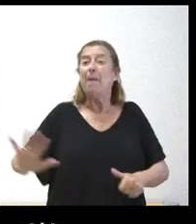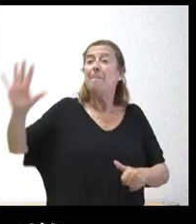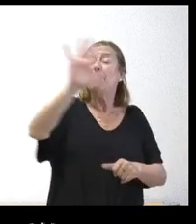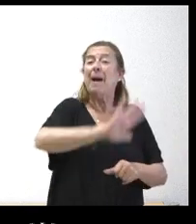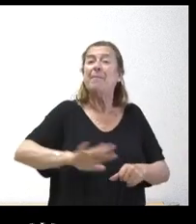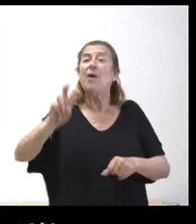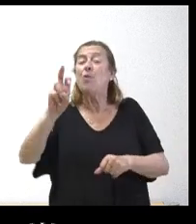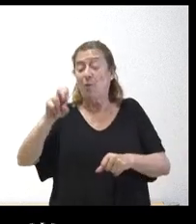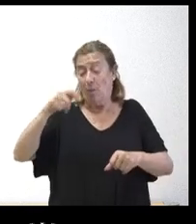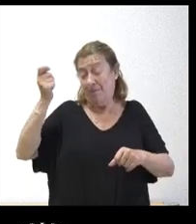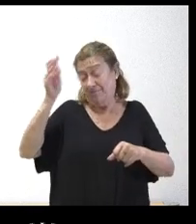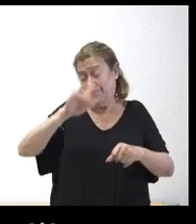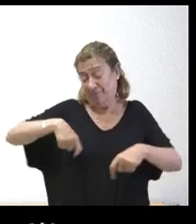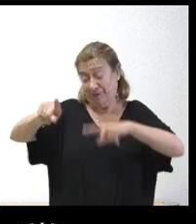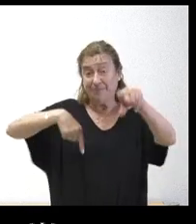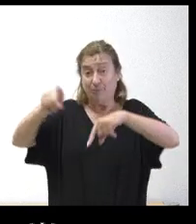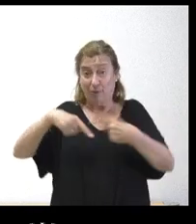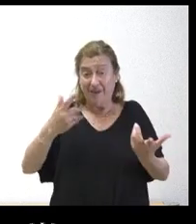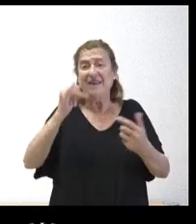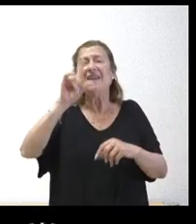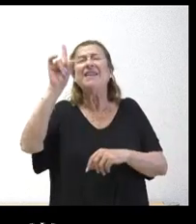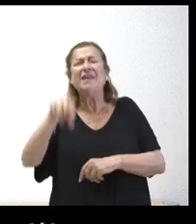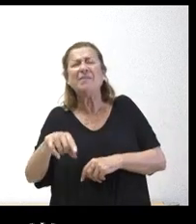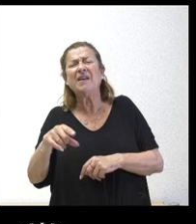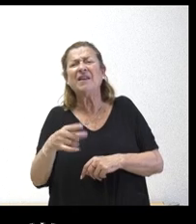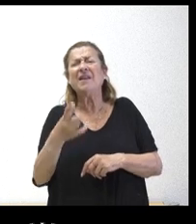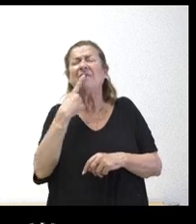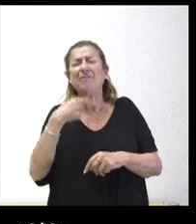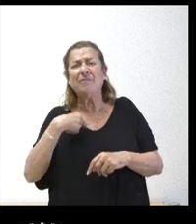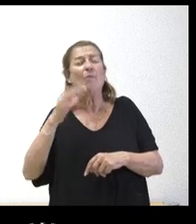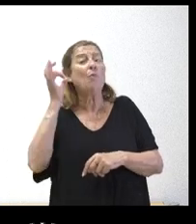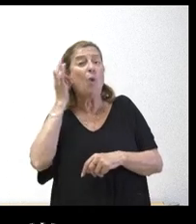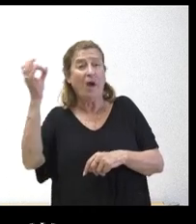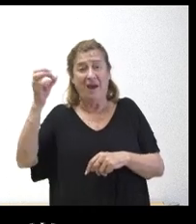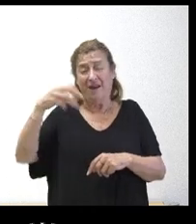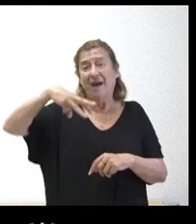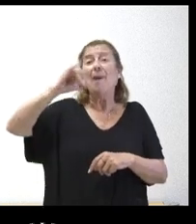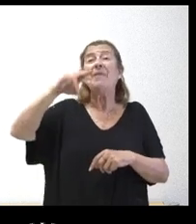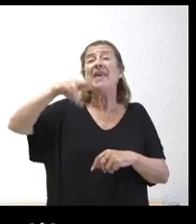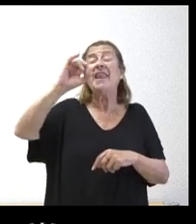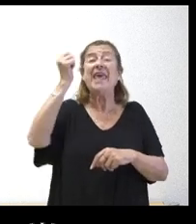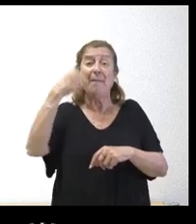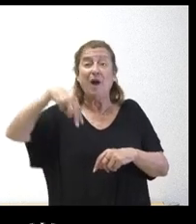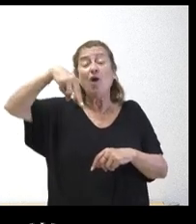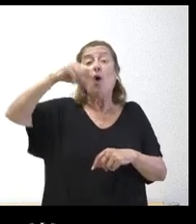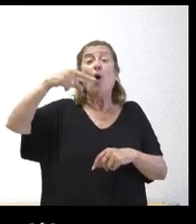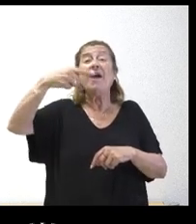concesional y una precisión lo que dijo Miriam Nogreras es que lo oí lo oí casualmente